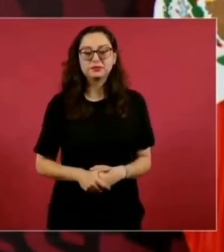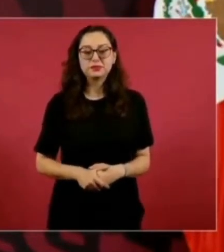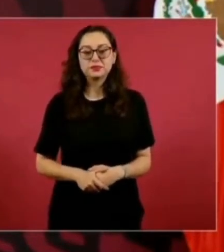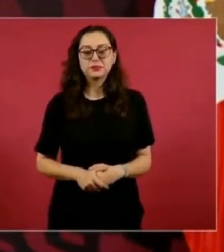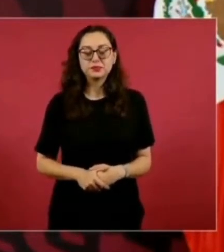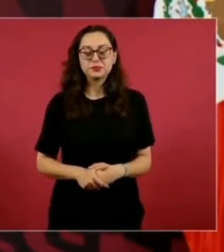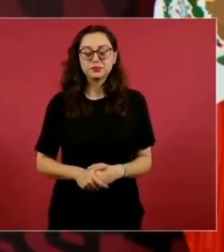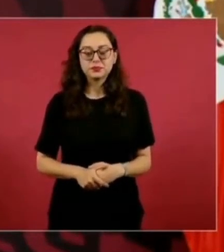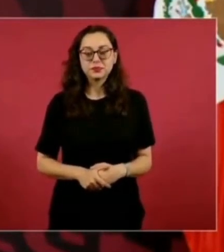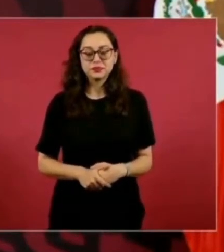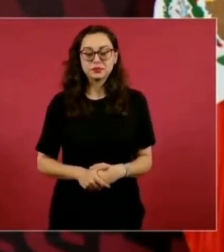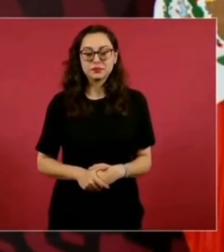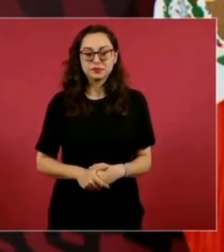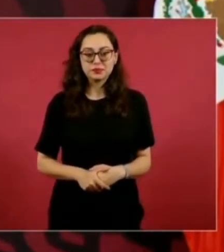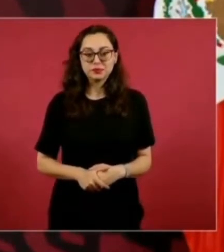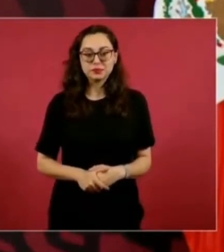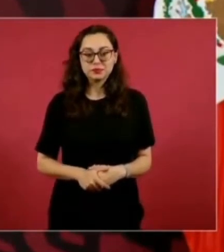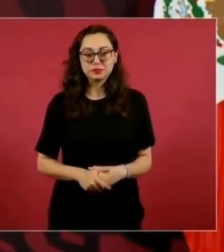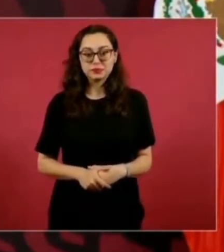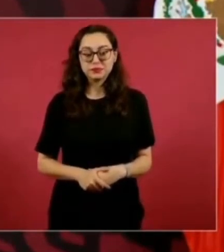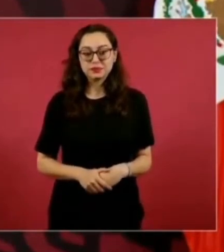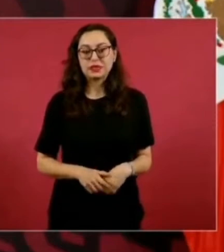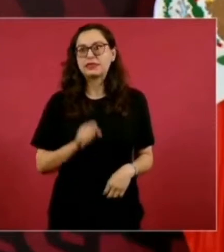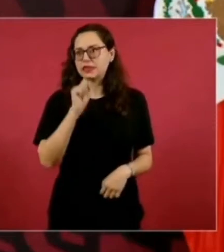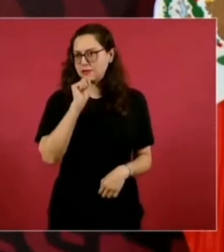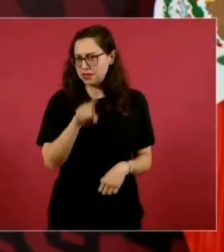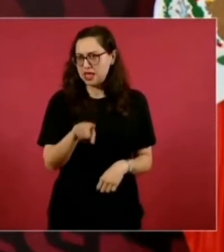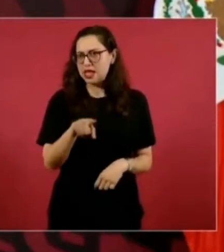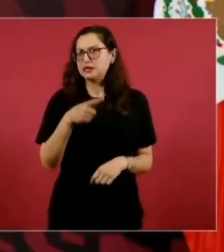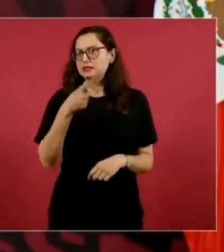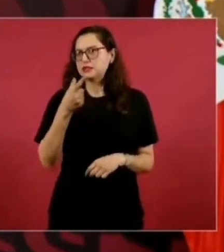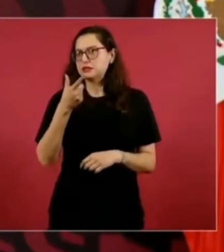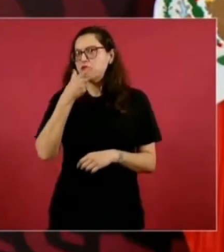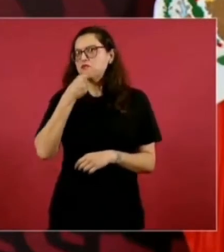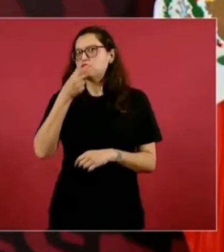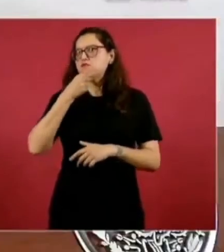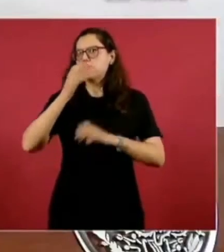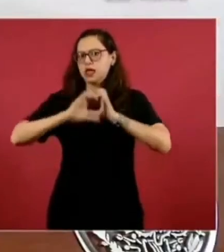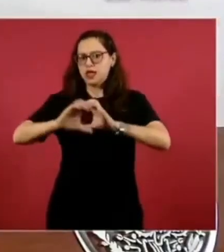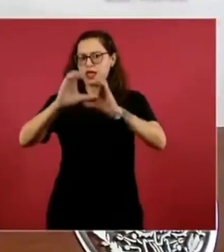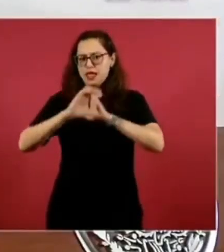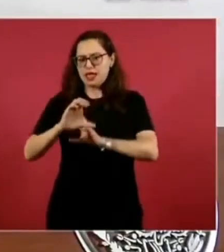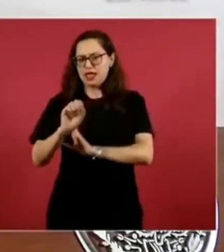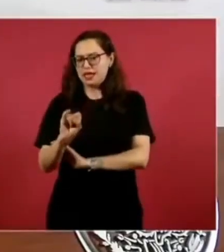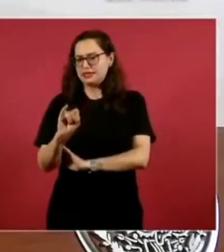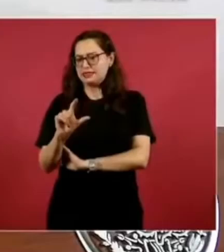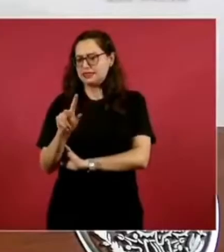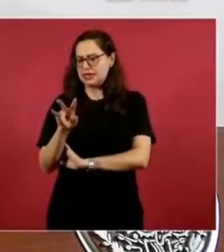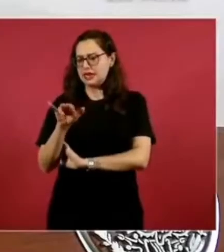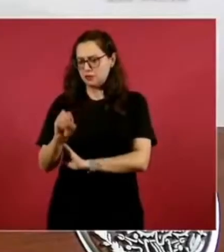Lo canta Silvio y Chico Ye.